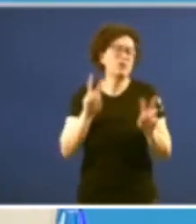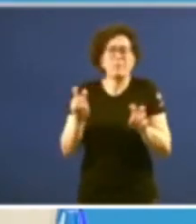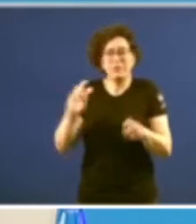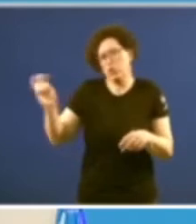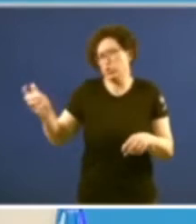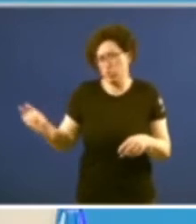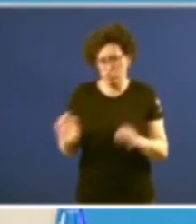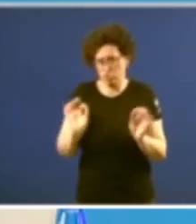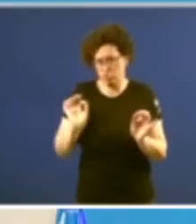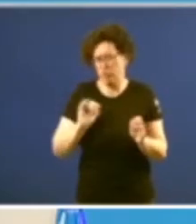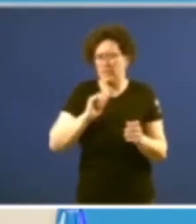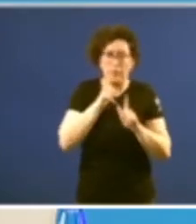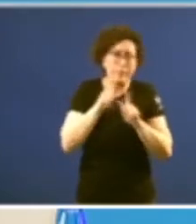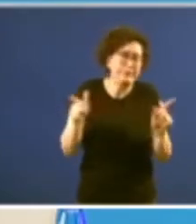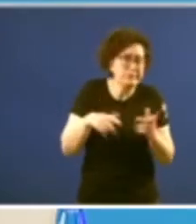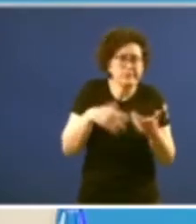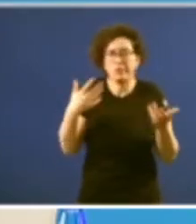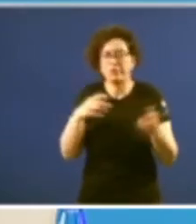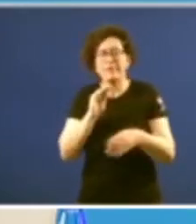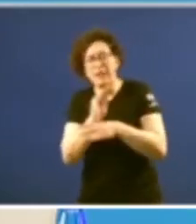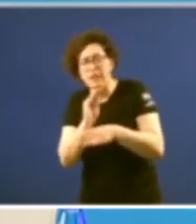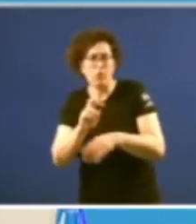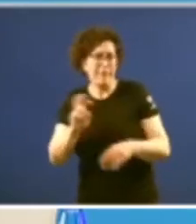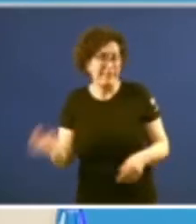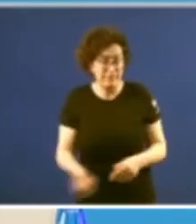índole lingüísticos de financiación